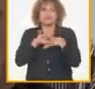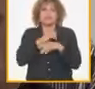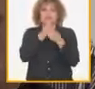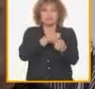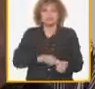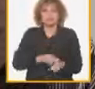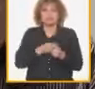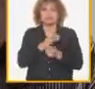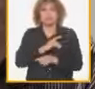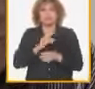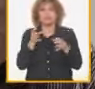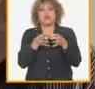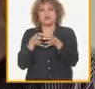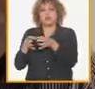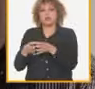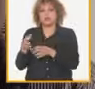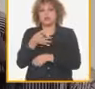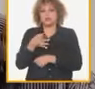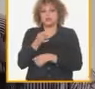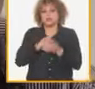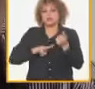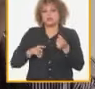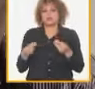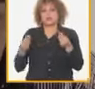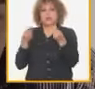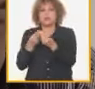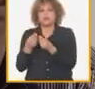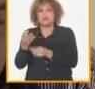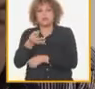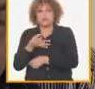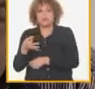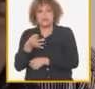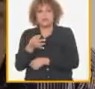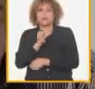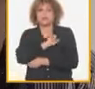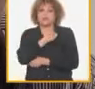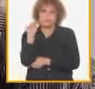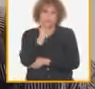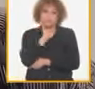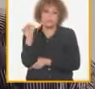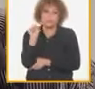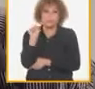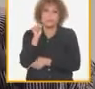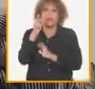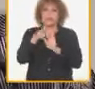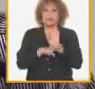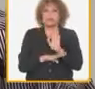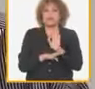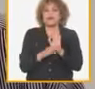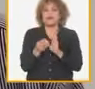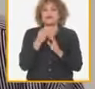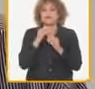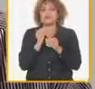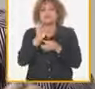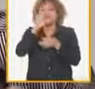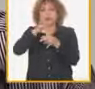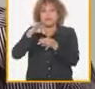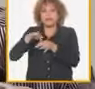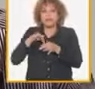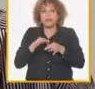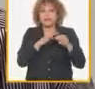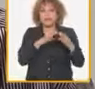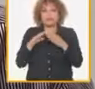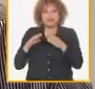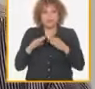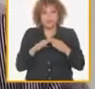provinciales y municipales estar acompañando los municipios para lograr estos temas que es el programa de autobastecimiento que muchas veces nos confundimos el